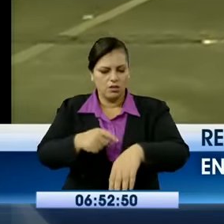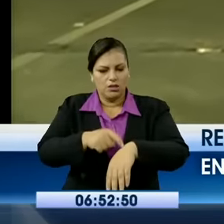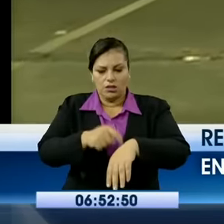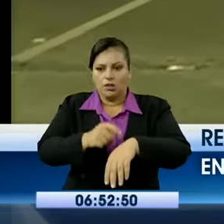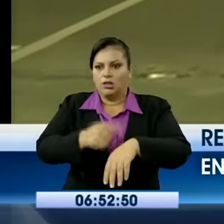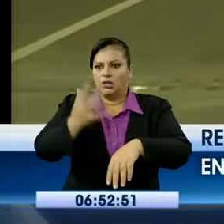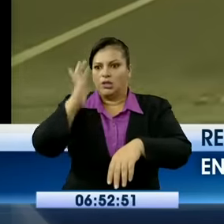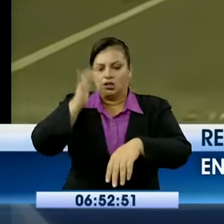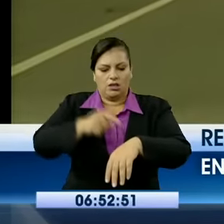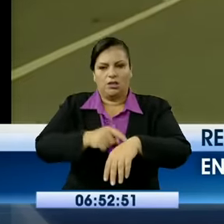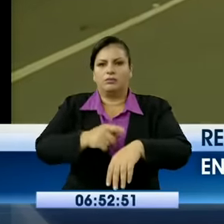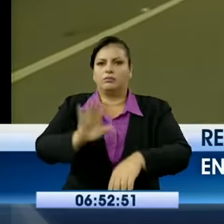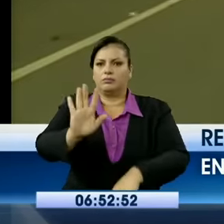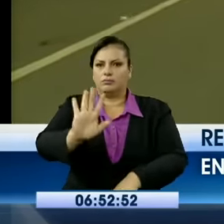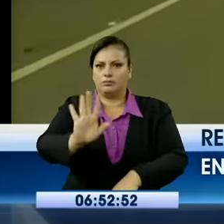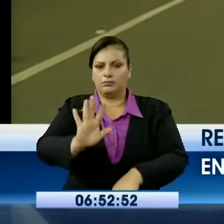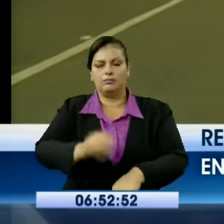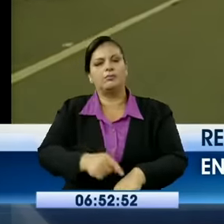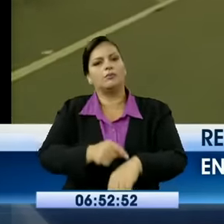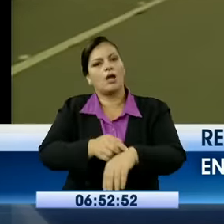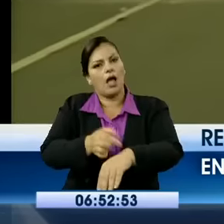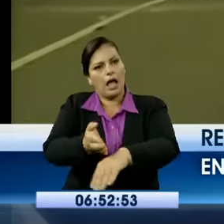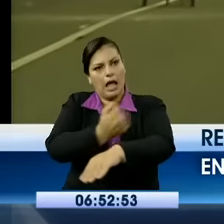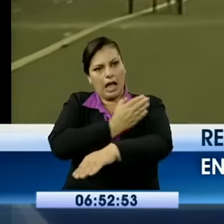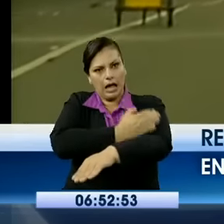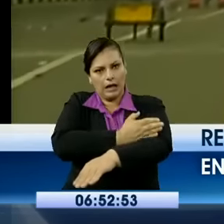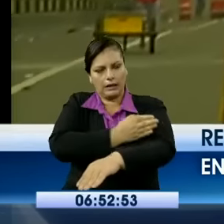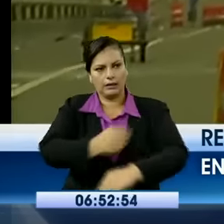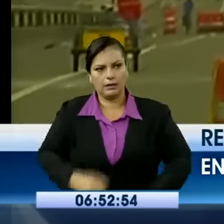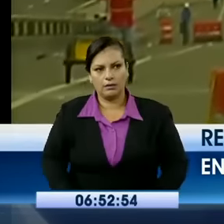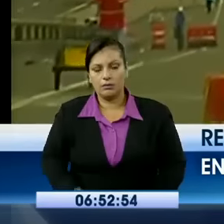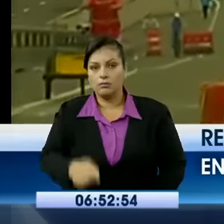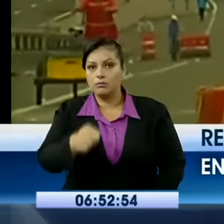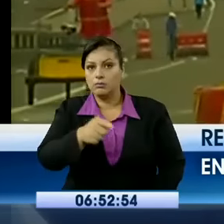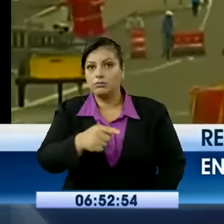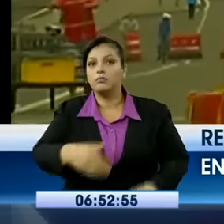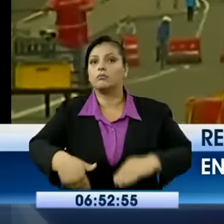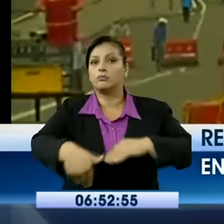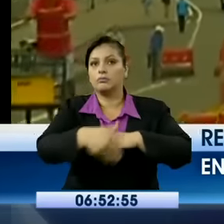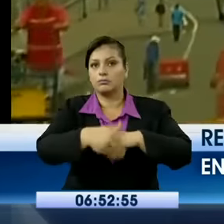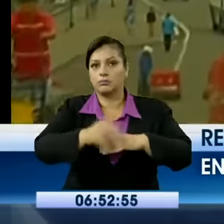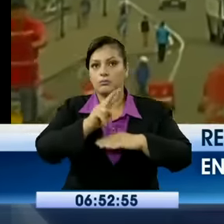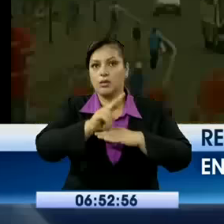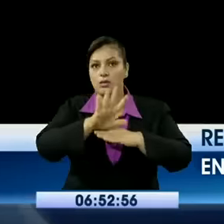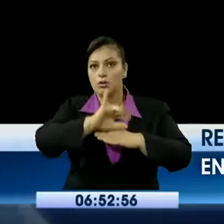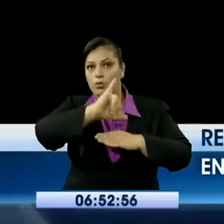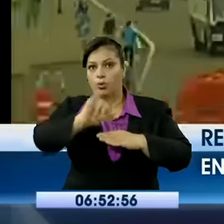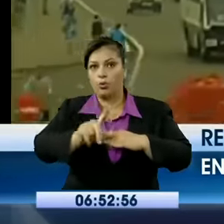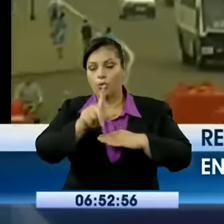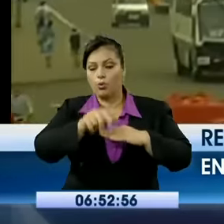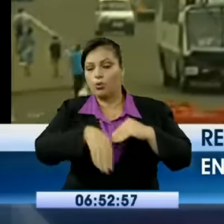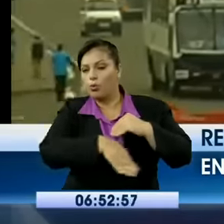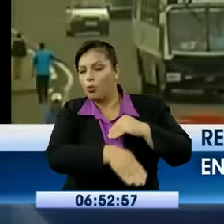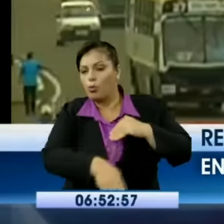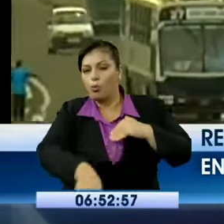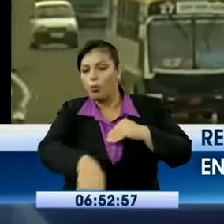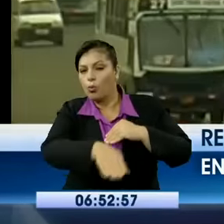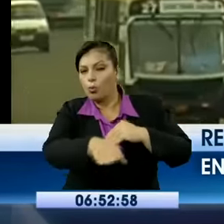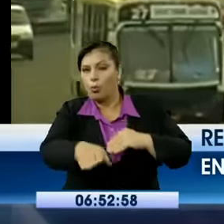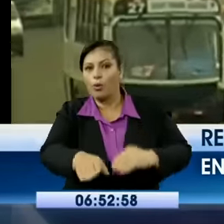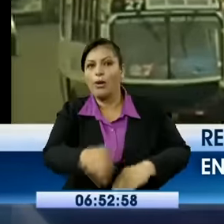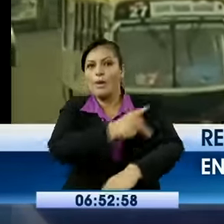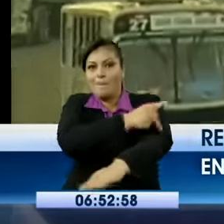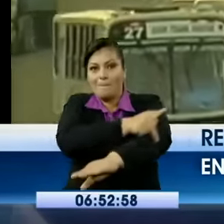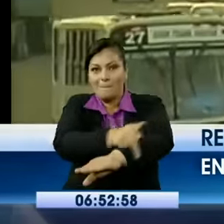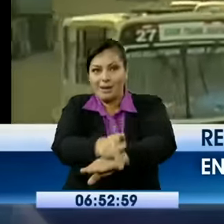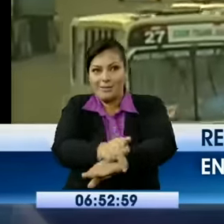25 de julio, van a permanecer cerrados. Por motivo de la instalación de estos marchos antisísmicos